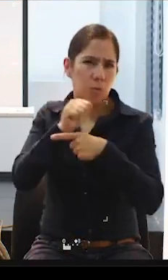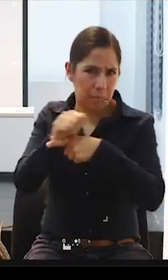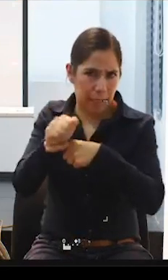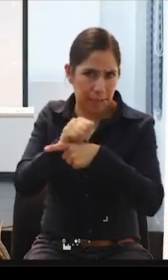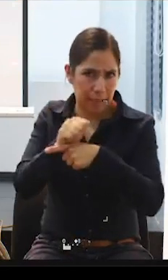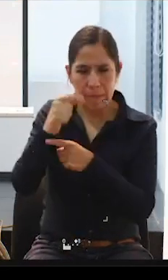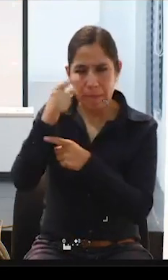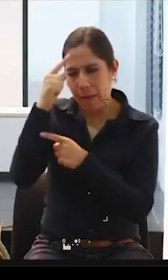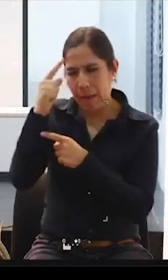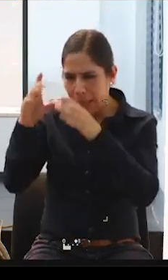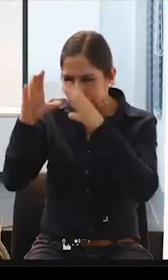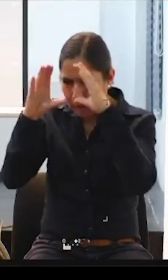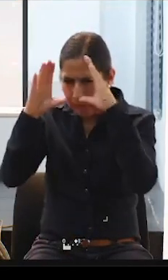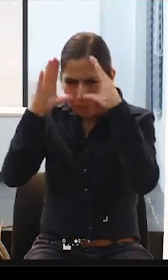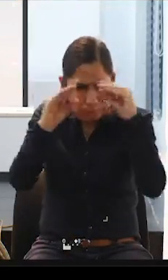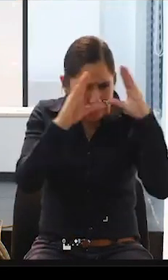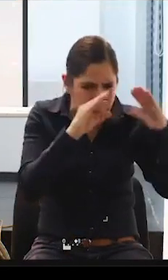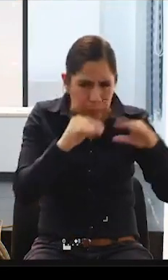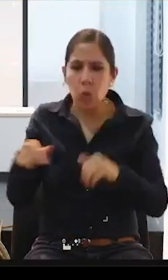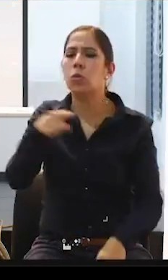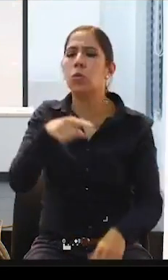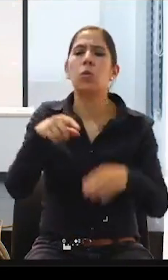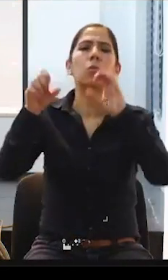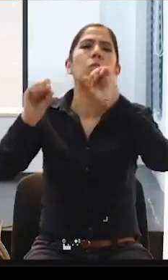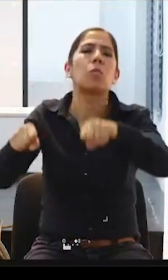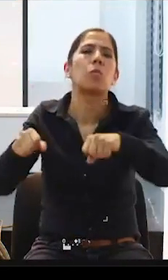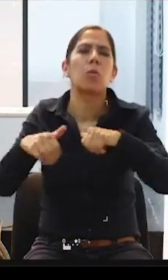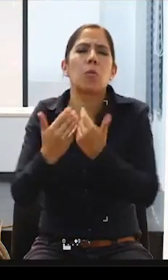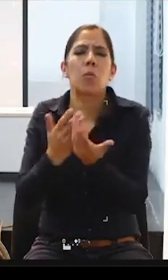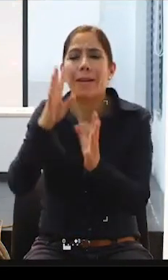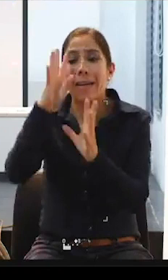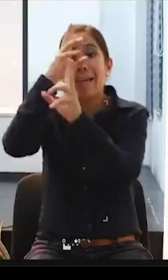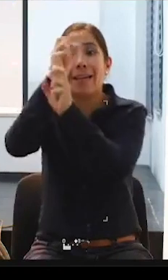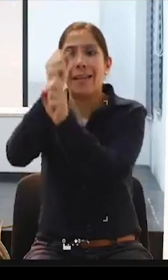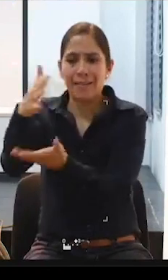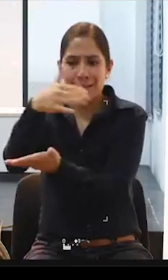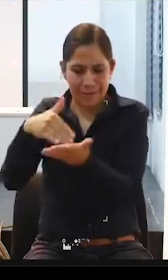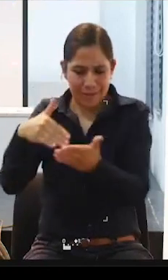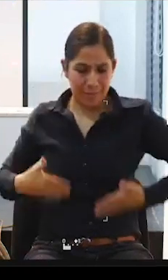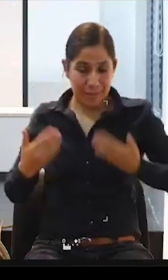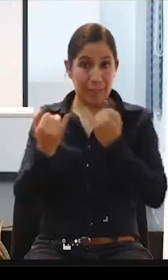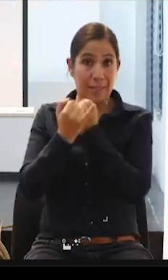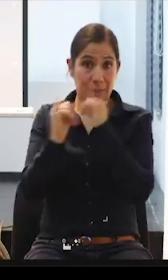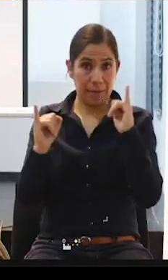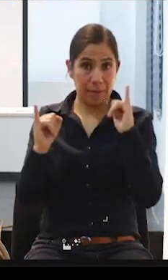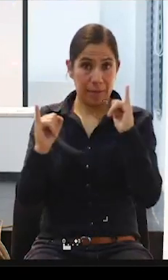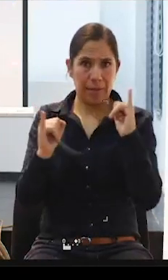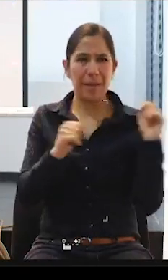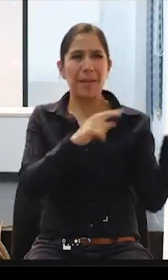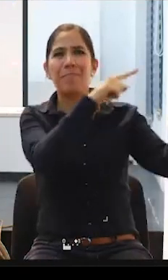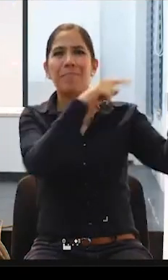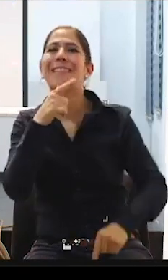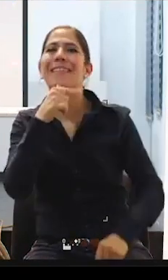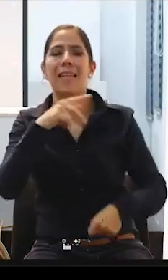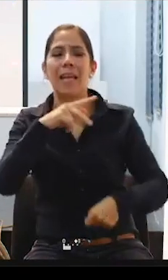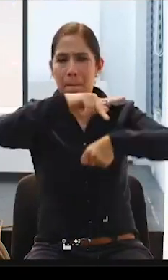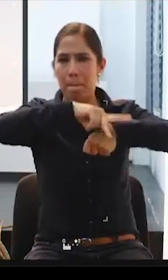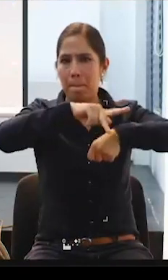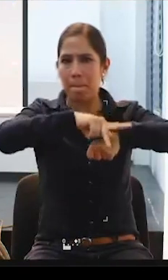centros de vida independiente a personas de Paraguay, ¿verdad?, una organización, el Centro Independiente Tecosasó,